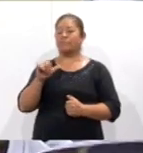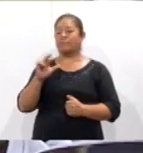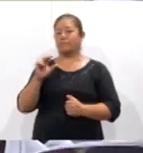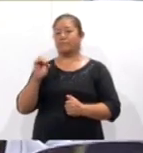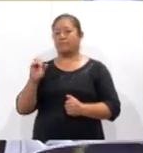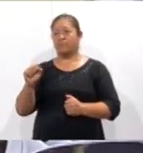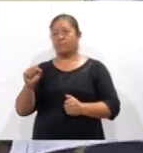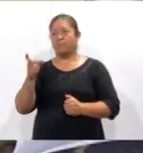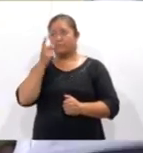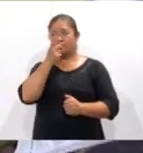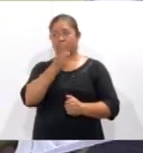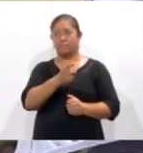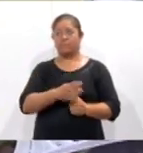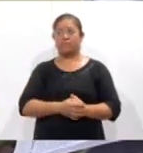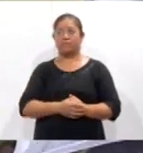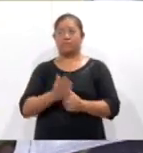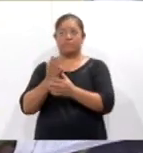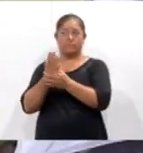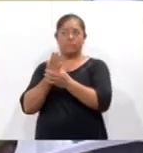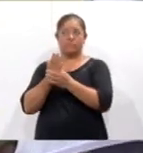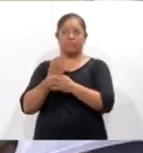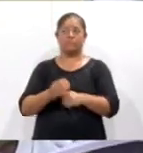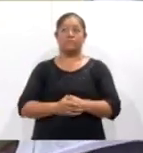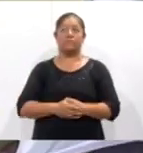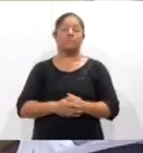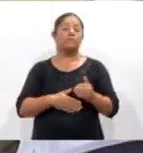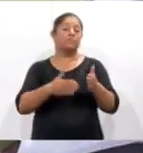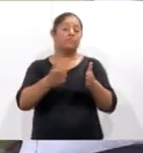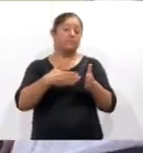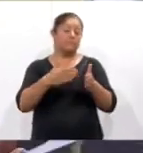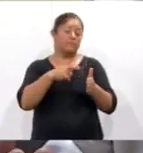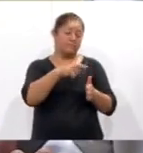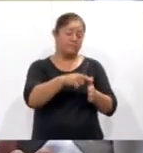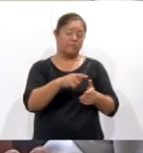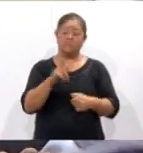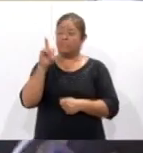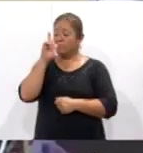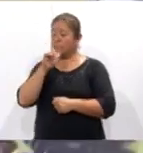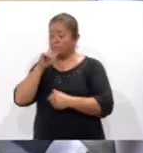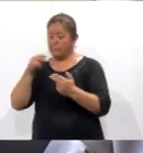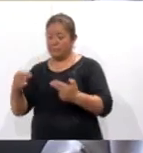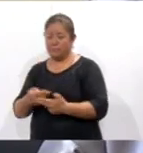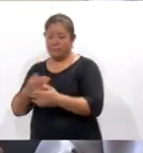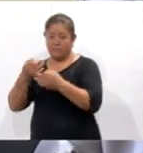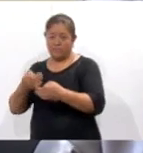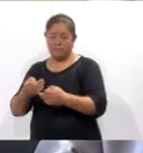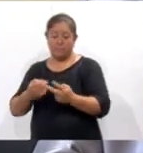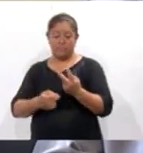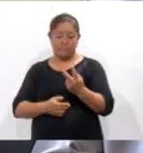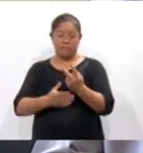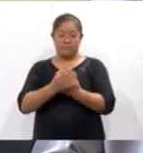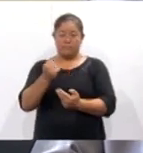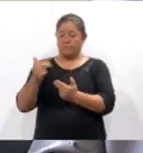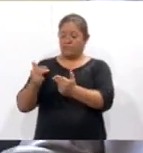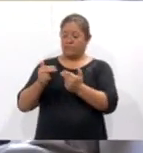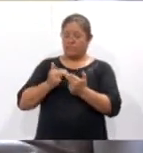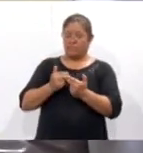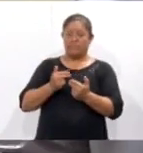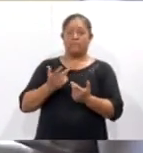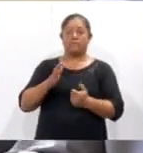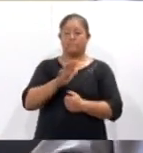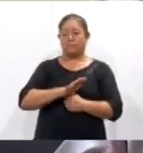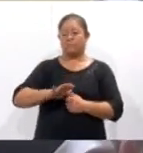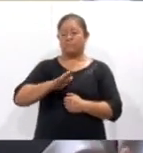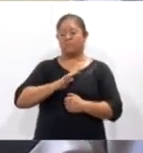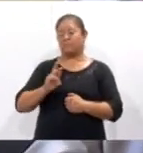que la cocina y la lengua materna son las partes más identitarias de un pueblo, de una comunidad,